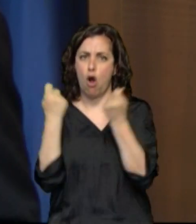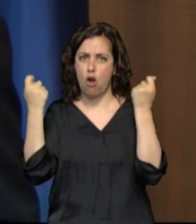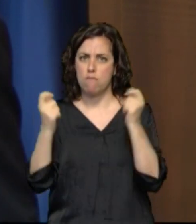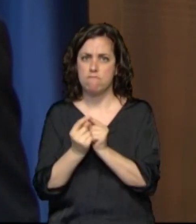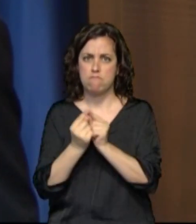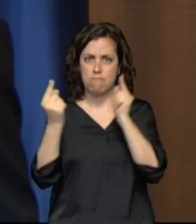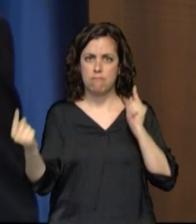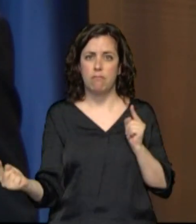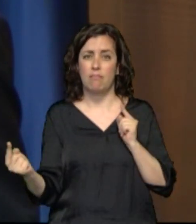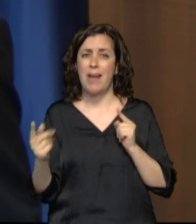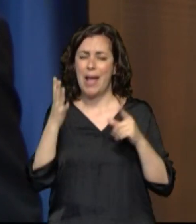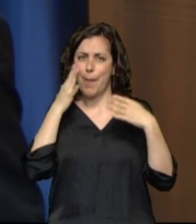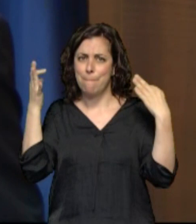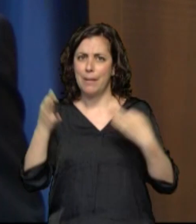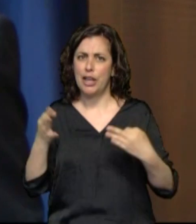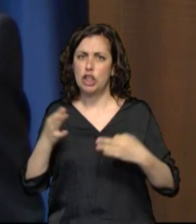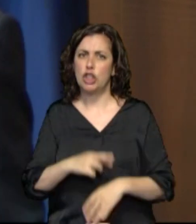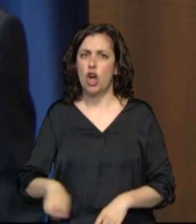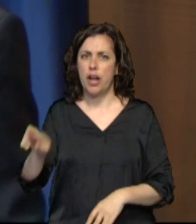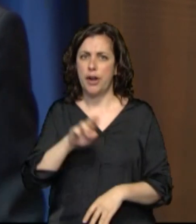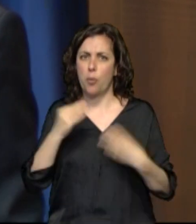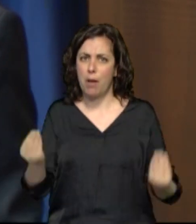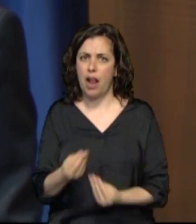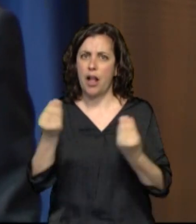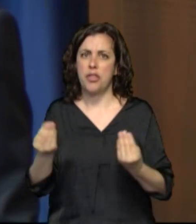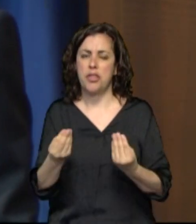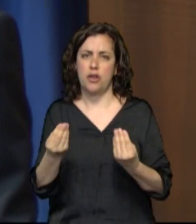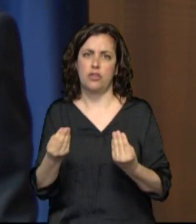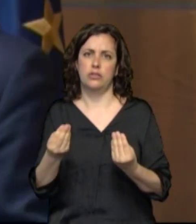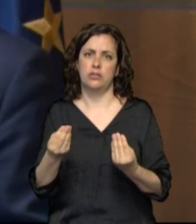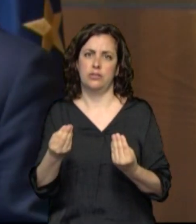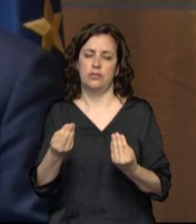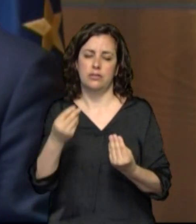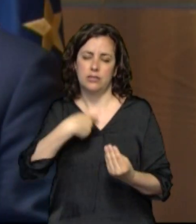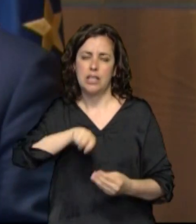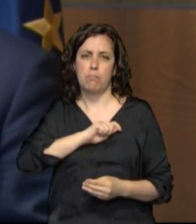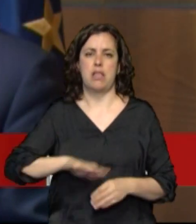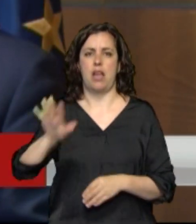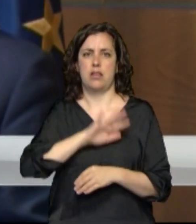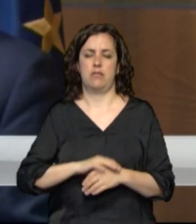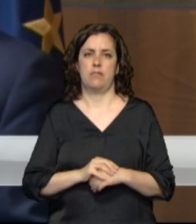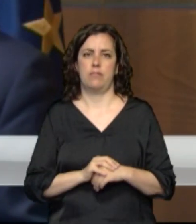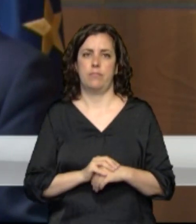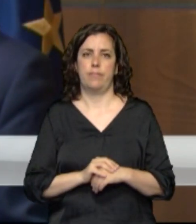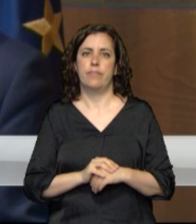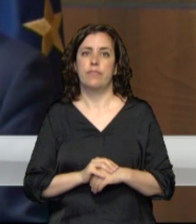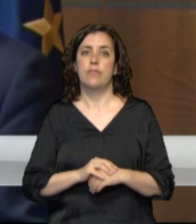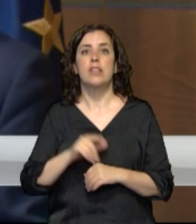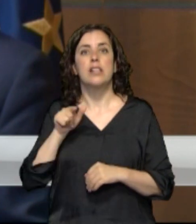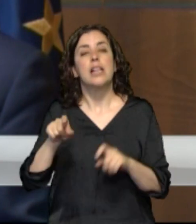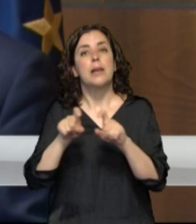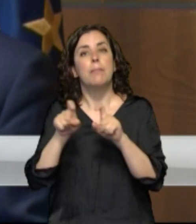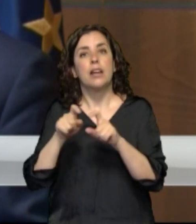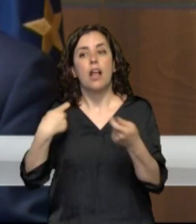recuperación y credibilidad en Europa de este país. El funcionamiento del mercado laboral en España